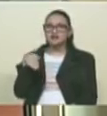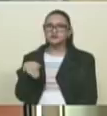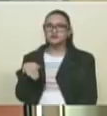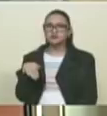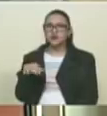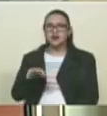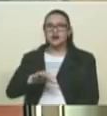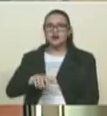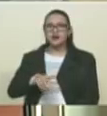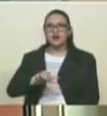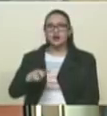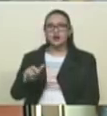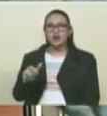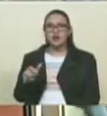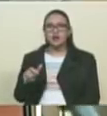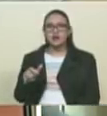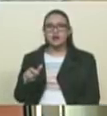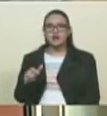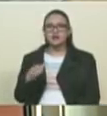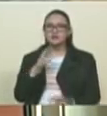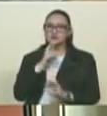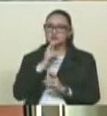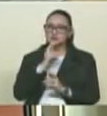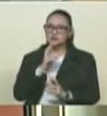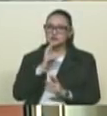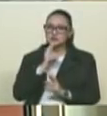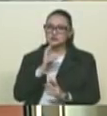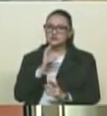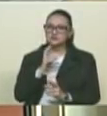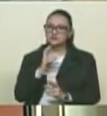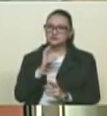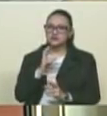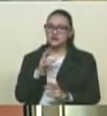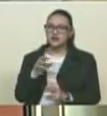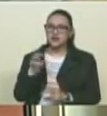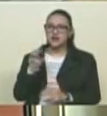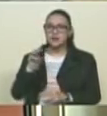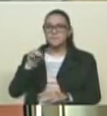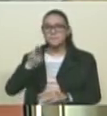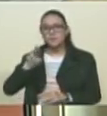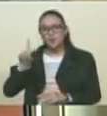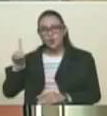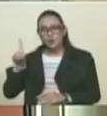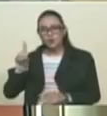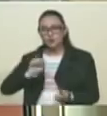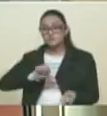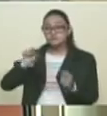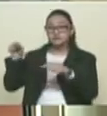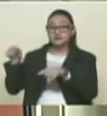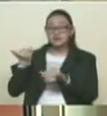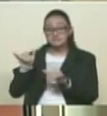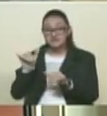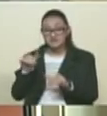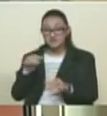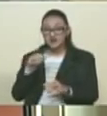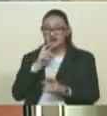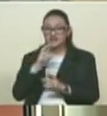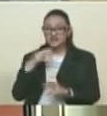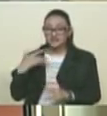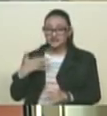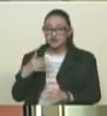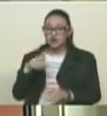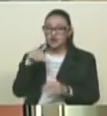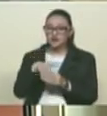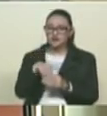marcaron un antes y un después hacia un declive dentro de la mesa de la Unidad Democrática y que se transpola ahora ese mismo escenario a lo que son las